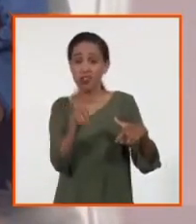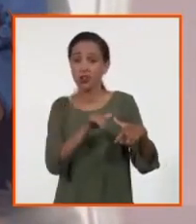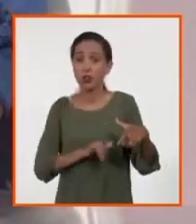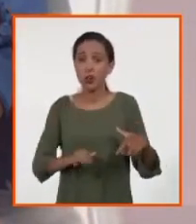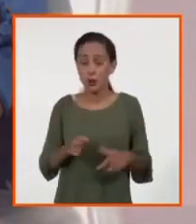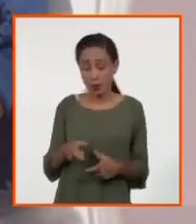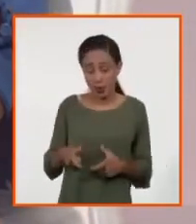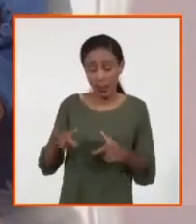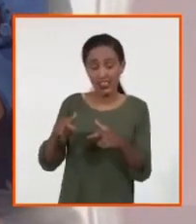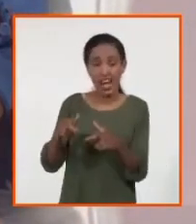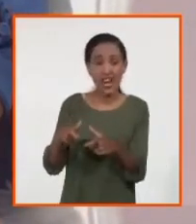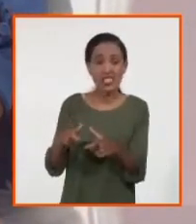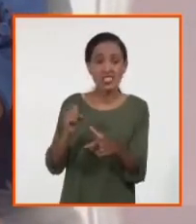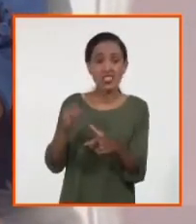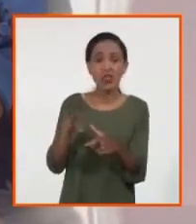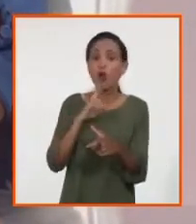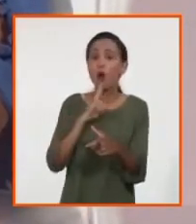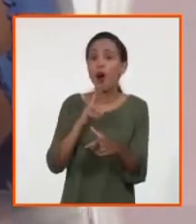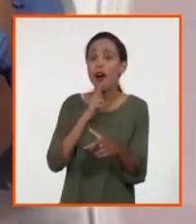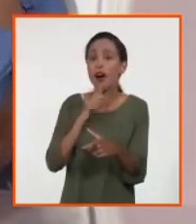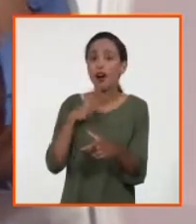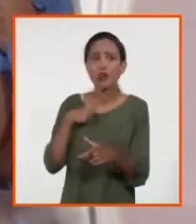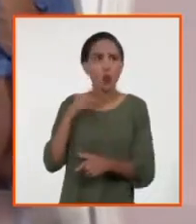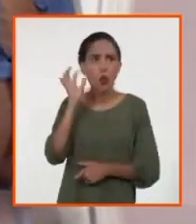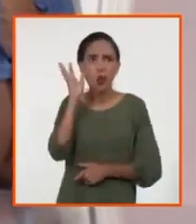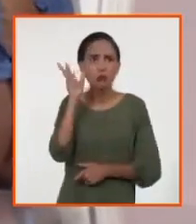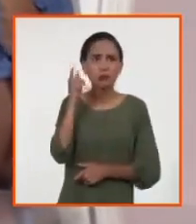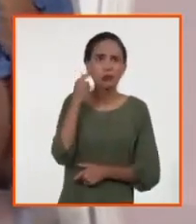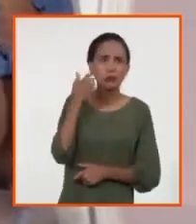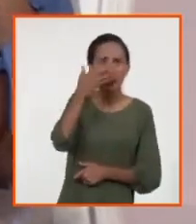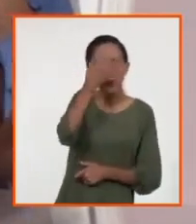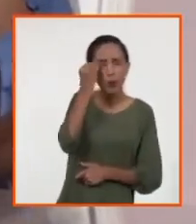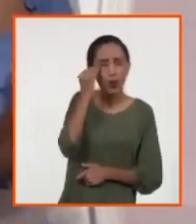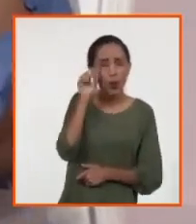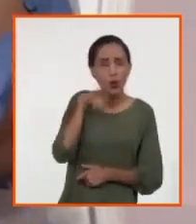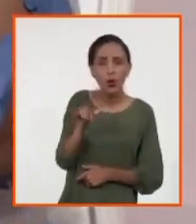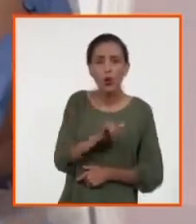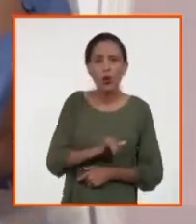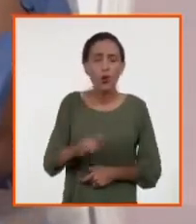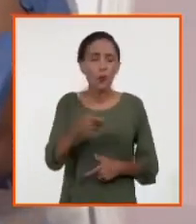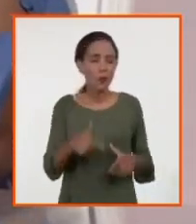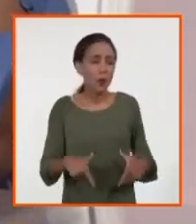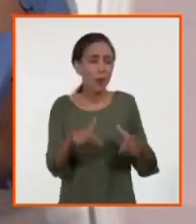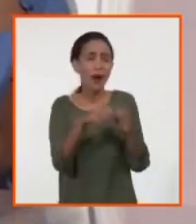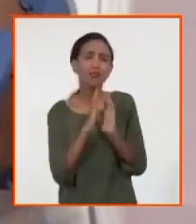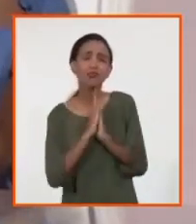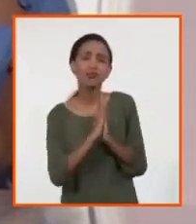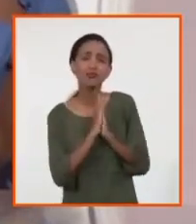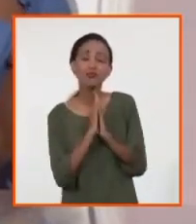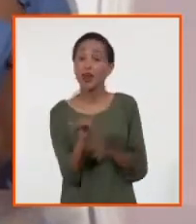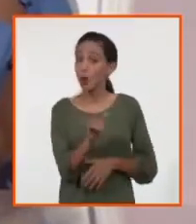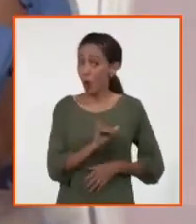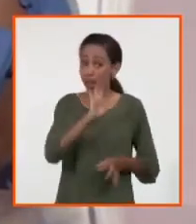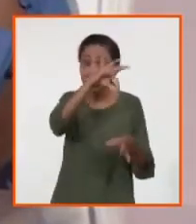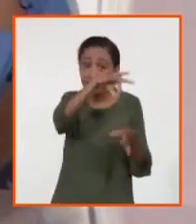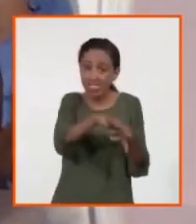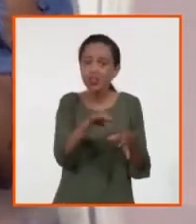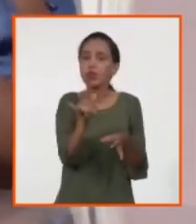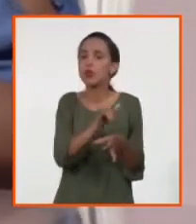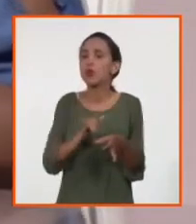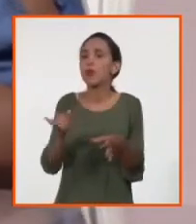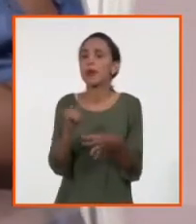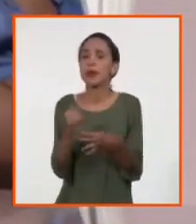que se quedó llena de agua y no me di cuenta, en los vasos espirituales, en las plantas que tenemos con agua. Y en